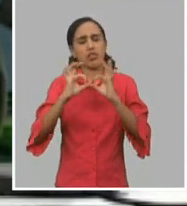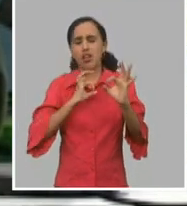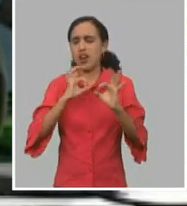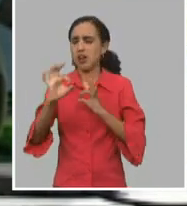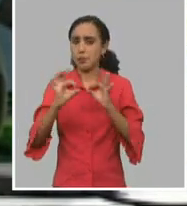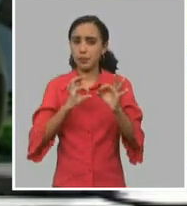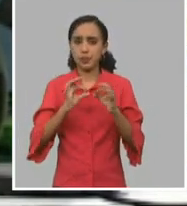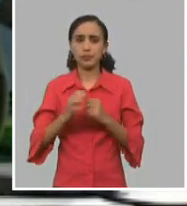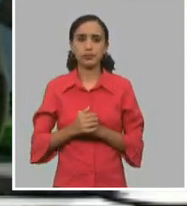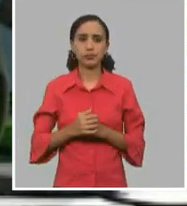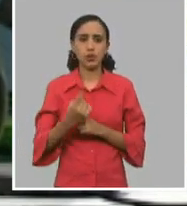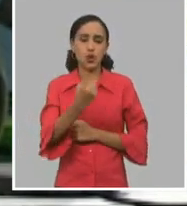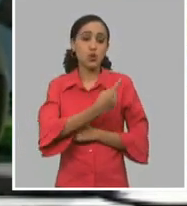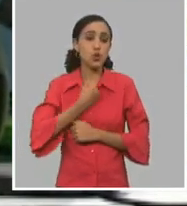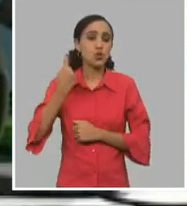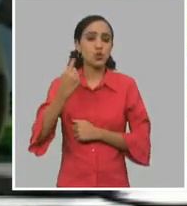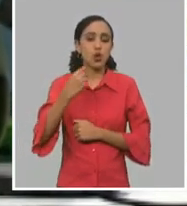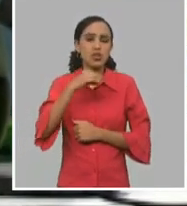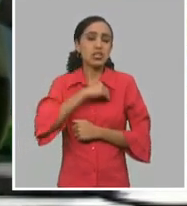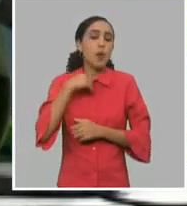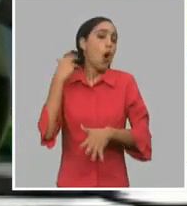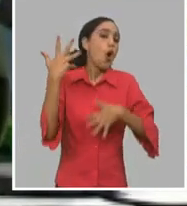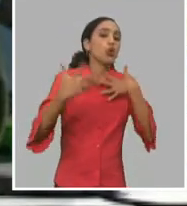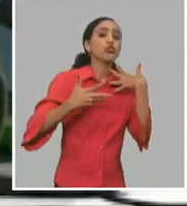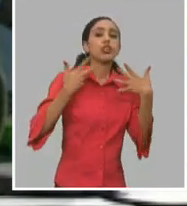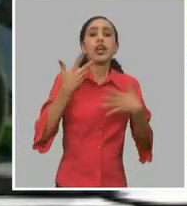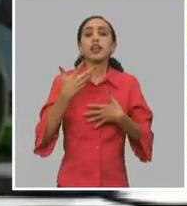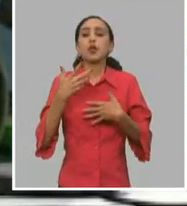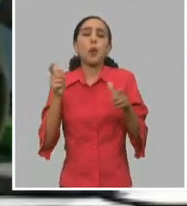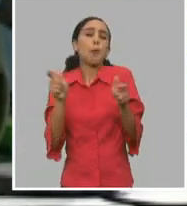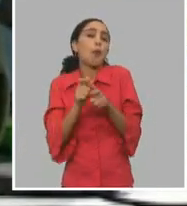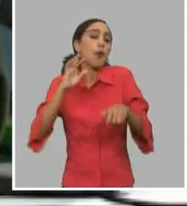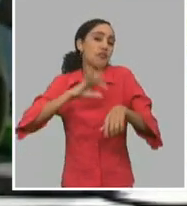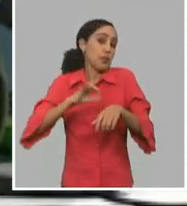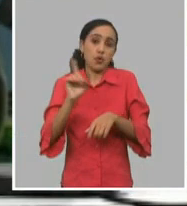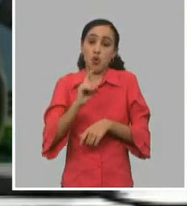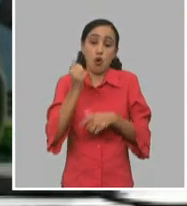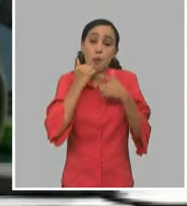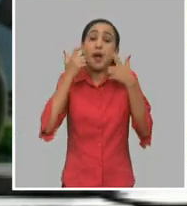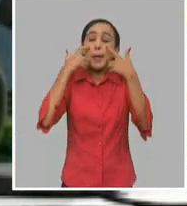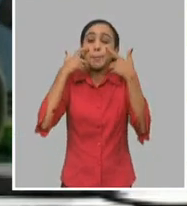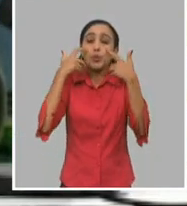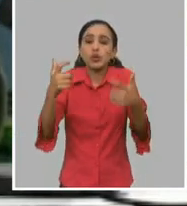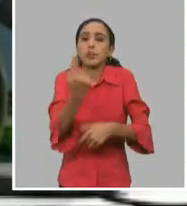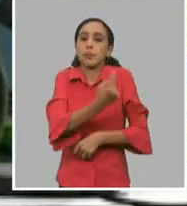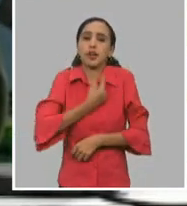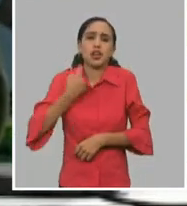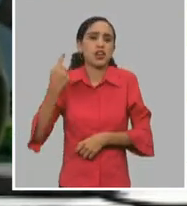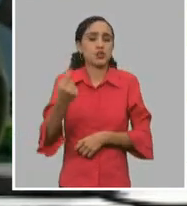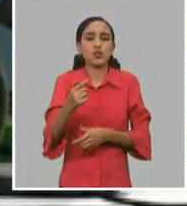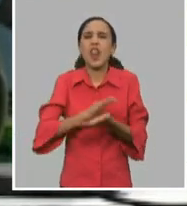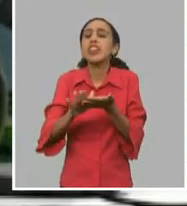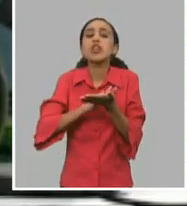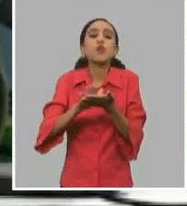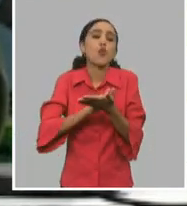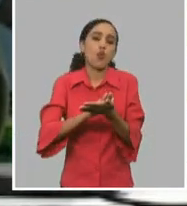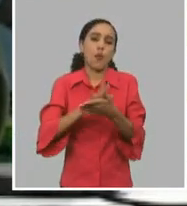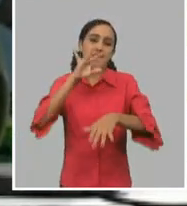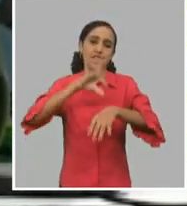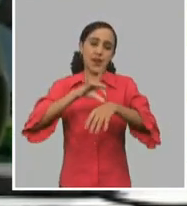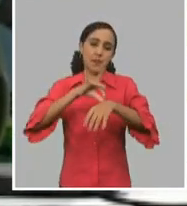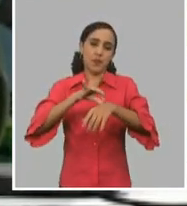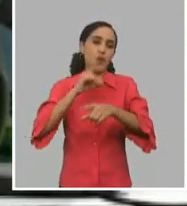nunca nos sentimos contentos porque teníamos menos casos, muchos casos, no, lo más importante para nosotros era no tener ninguno,